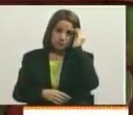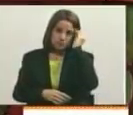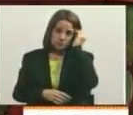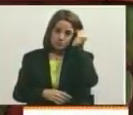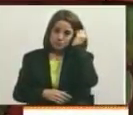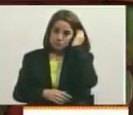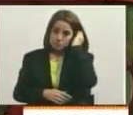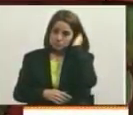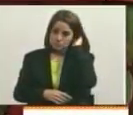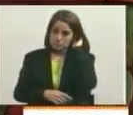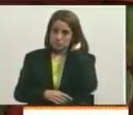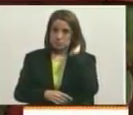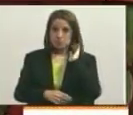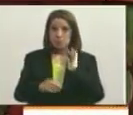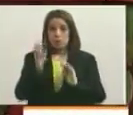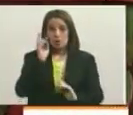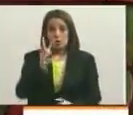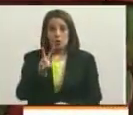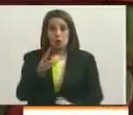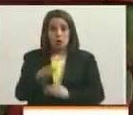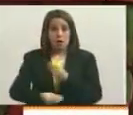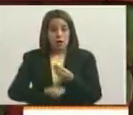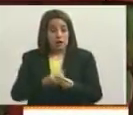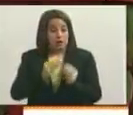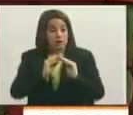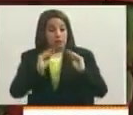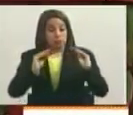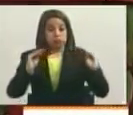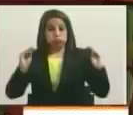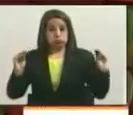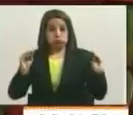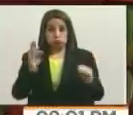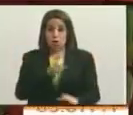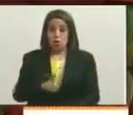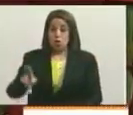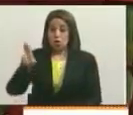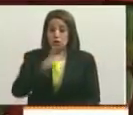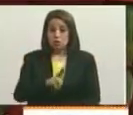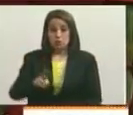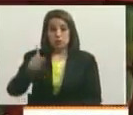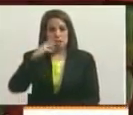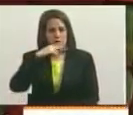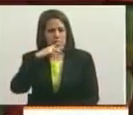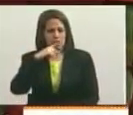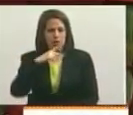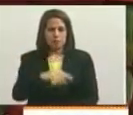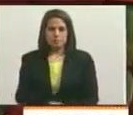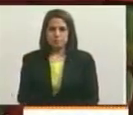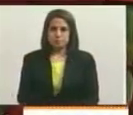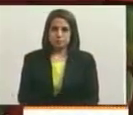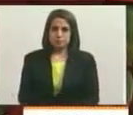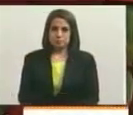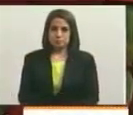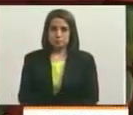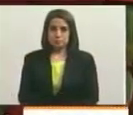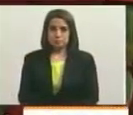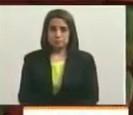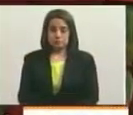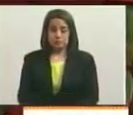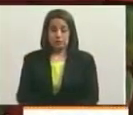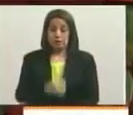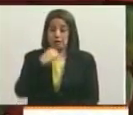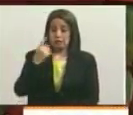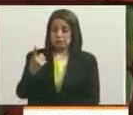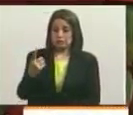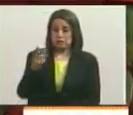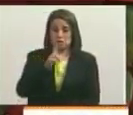Uno debe, y ahí es donde el comandante Chávez nos alertaba, los que usan el discurso, ¿ves? El tipo que no tiene nada que ver con democracia,